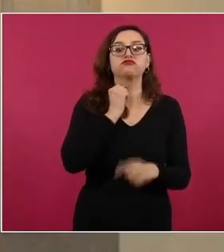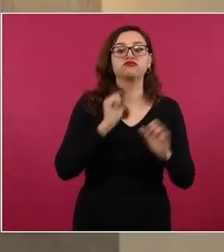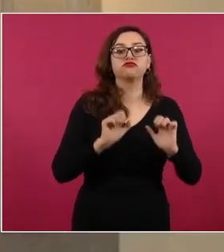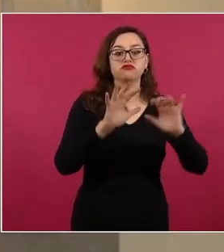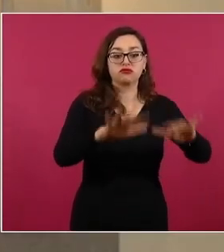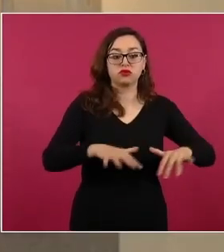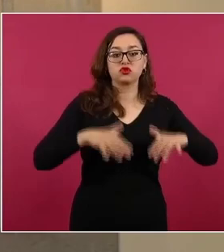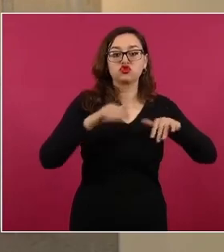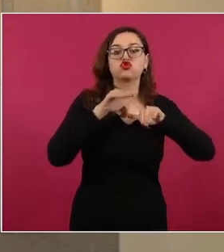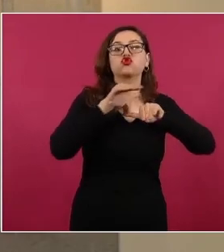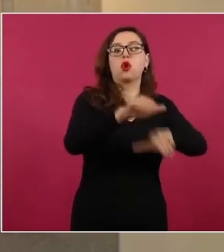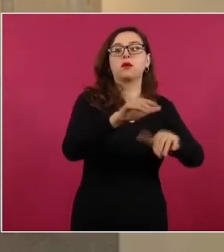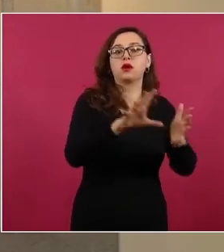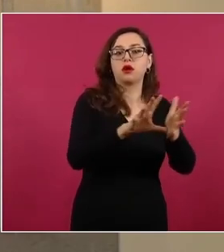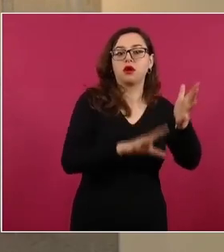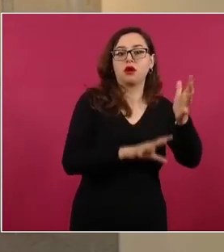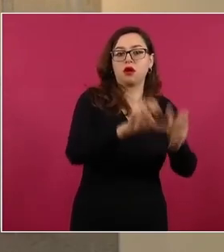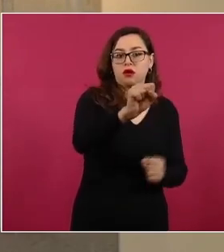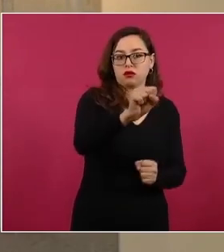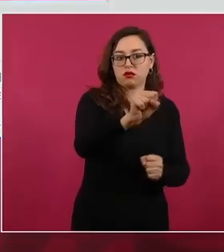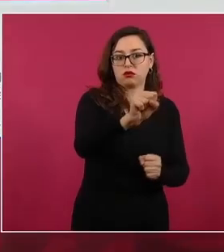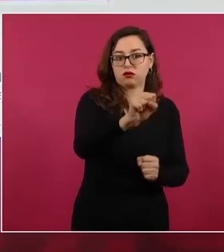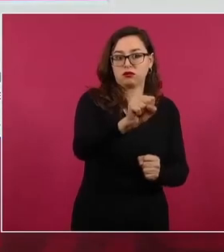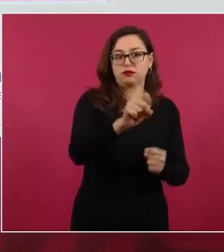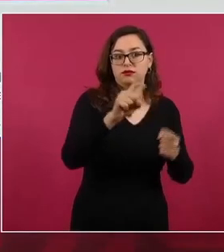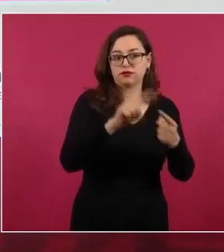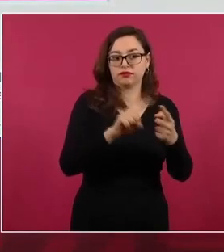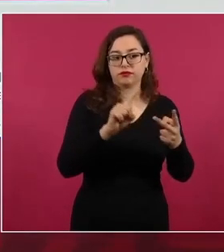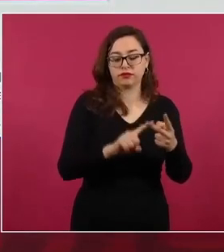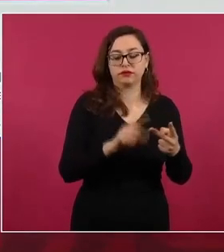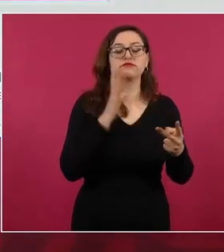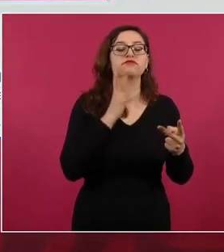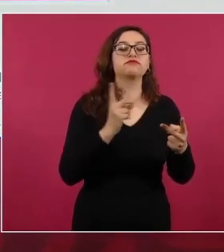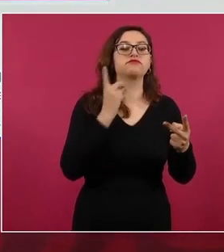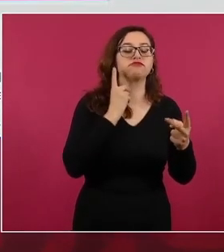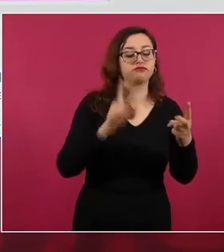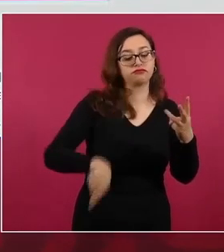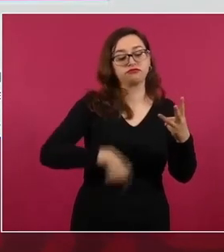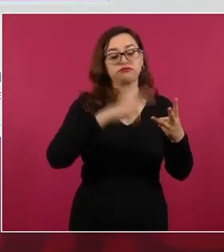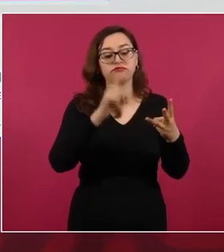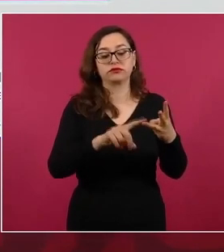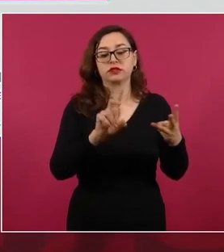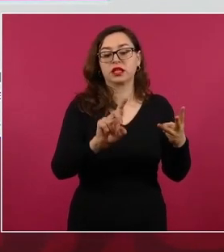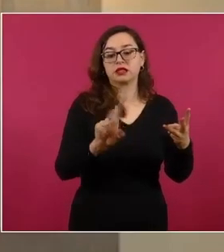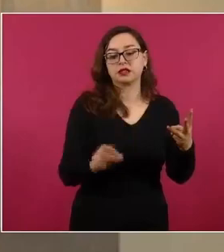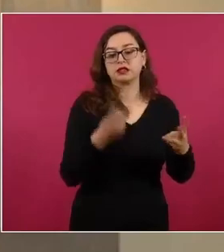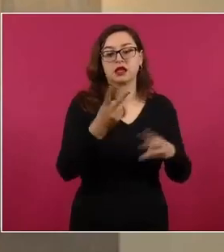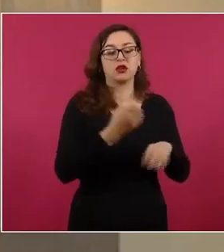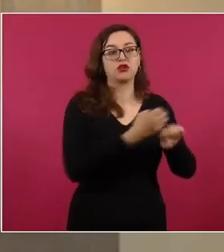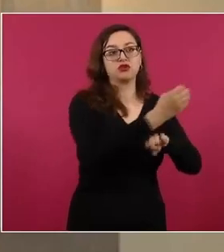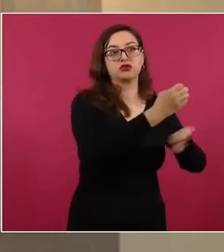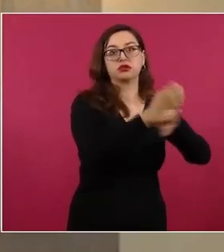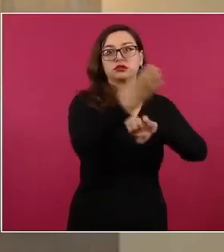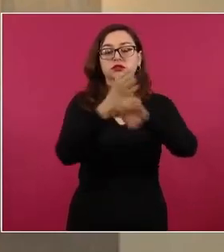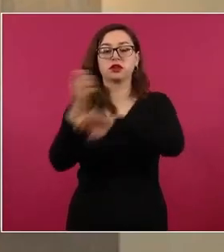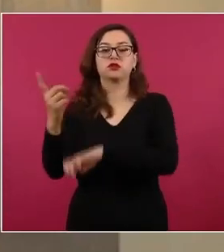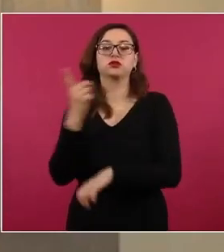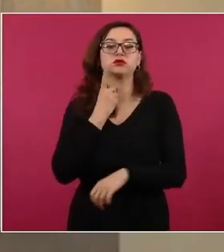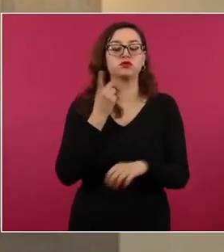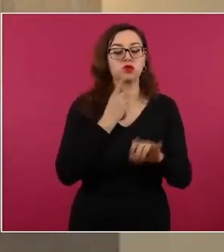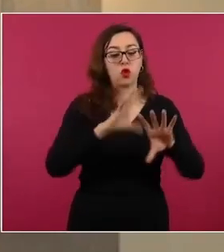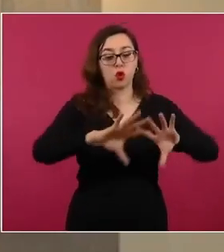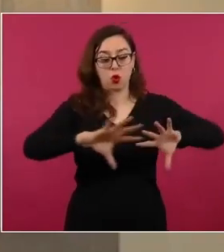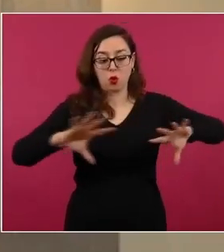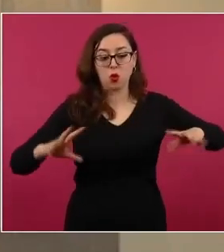que está integrado por las dos cámaras del Congreso de la Unión y por las 32 legislaturas de los estados.